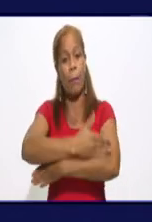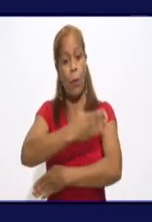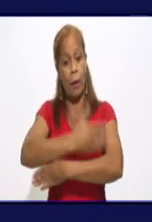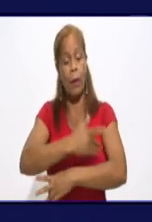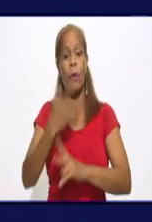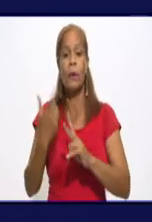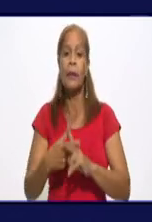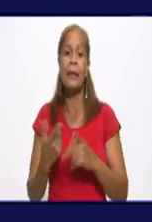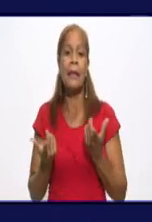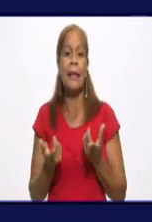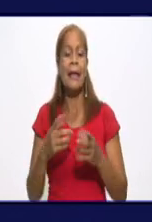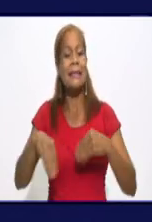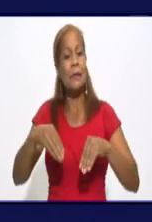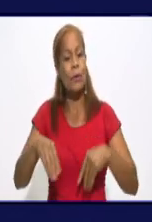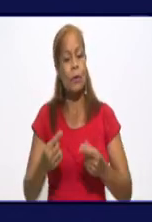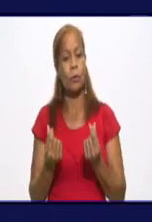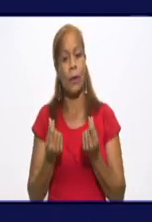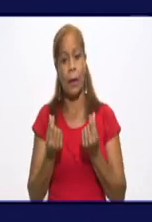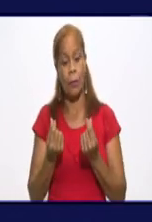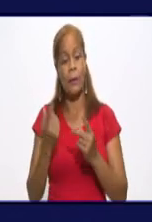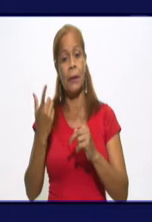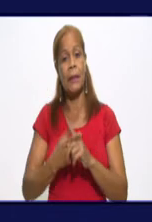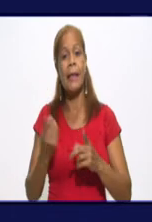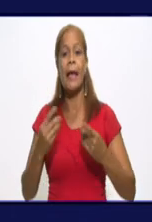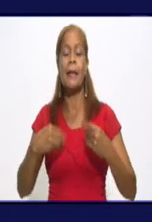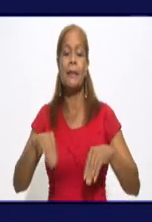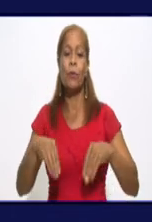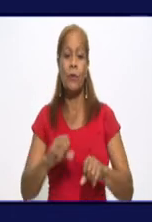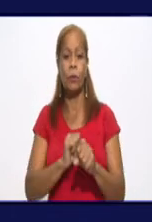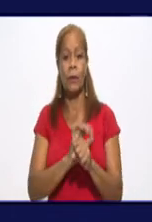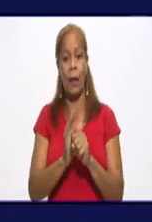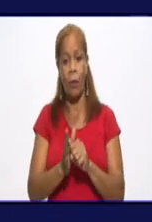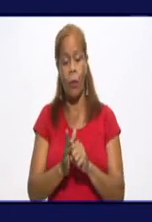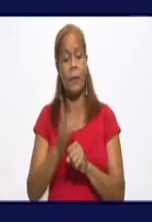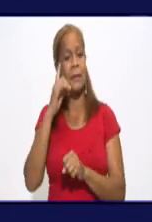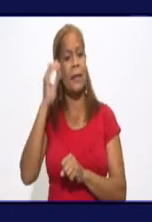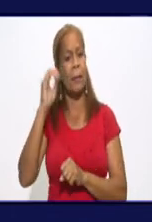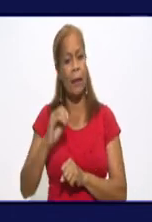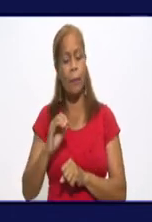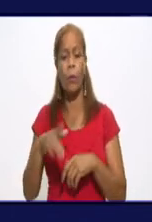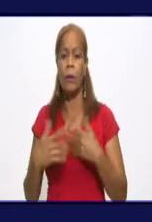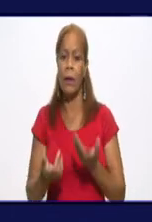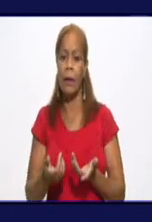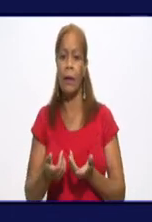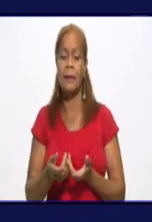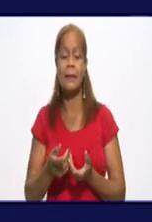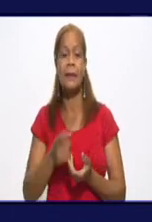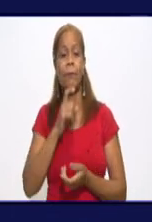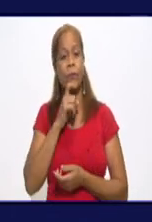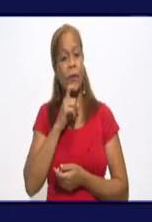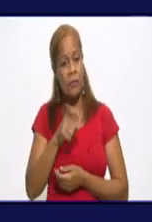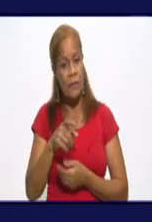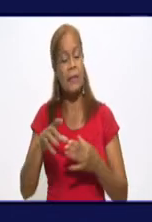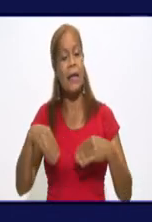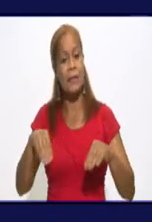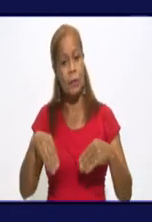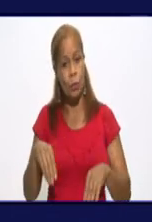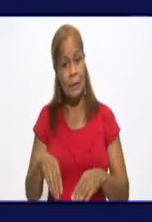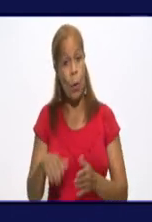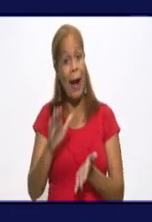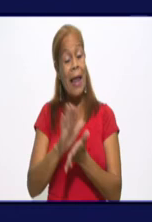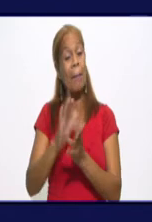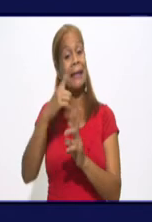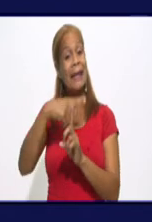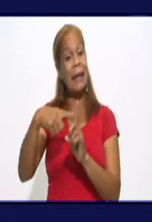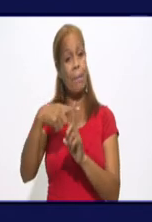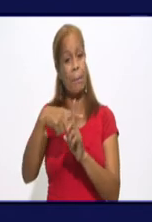tiene el país, la propia situación de la COVID que ha impactado en las exportaciones y en las importaciones, pero muy complejo. Me refiero a las materias primas con